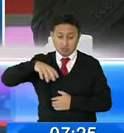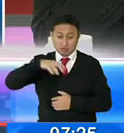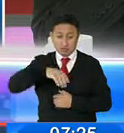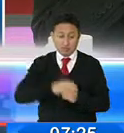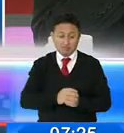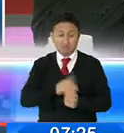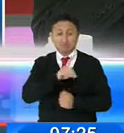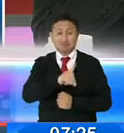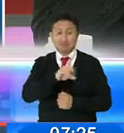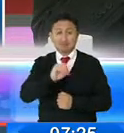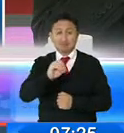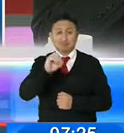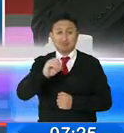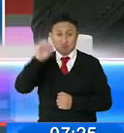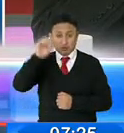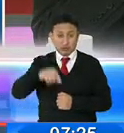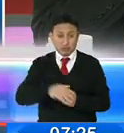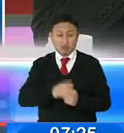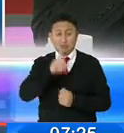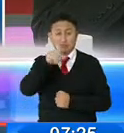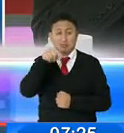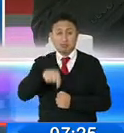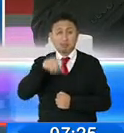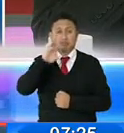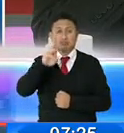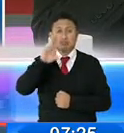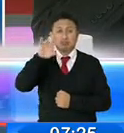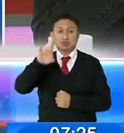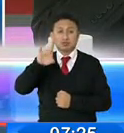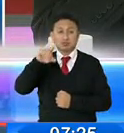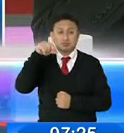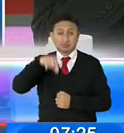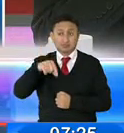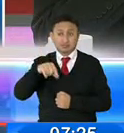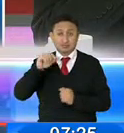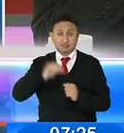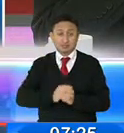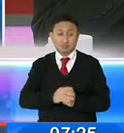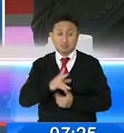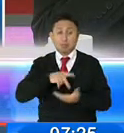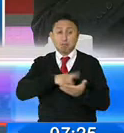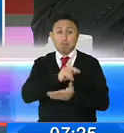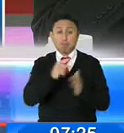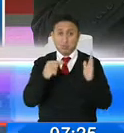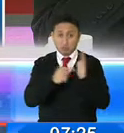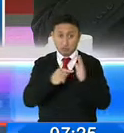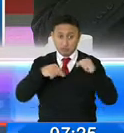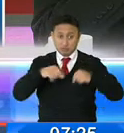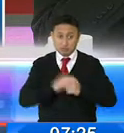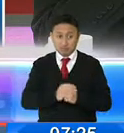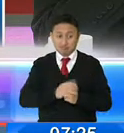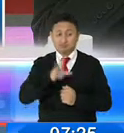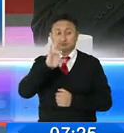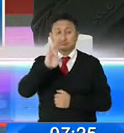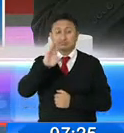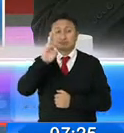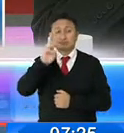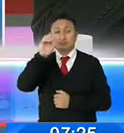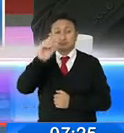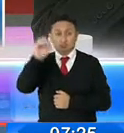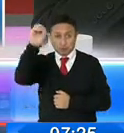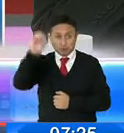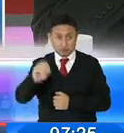del 100% de esas 1.068 grandes contribuyentes que cancelarán el anticipo, alrededor del 76